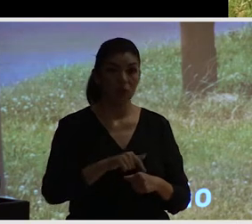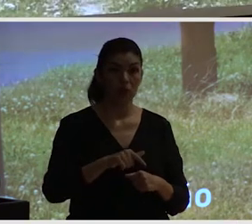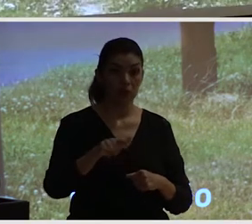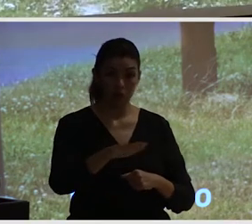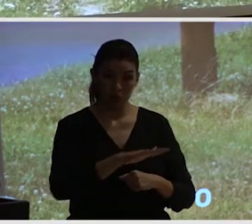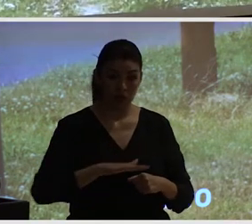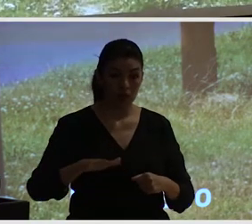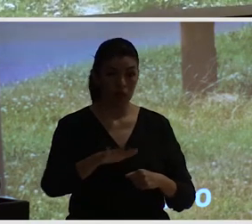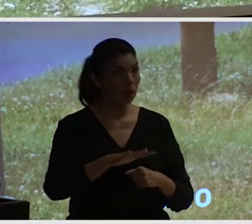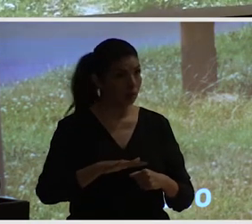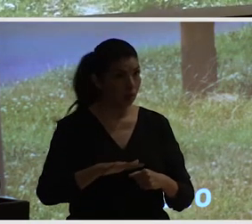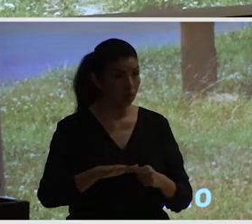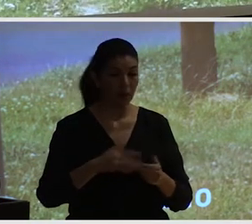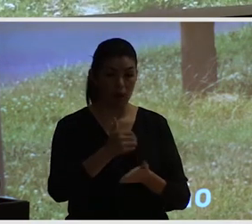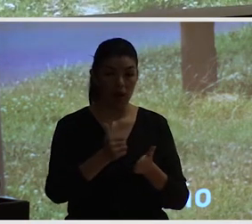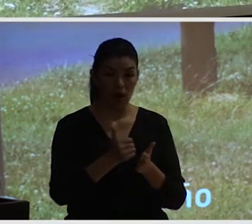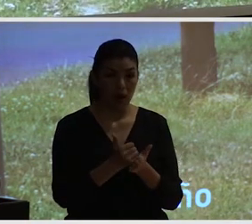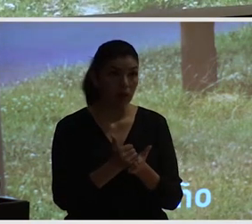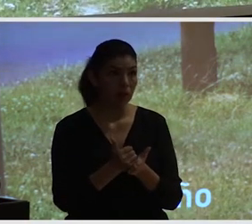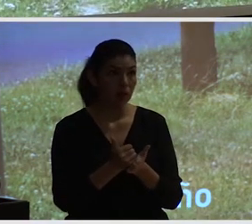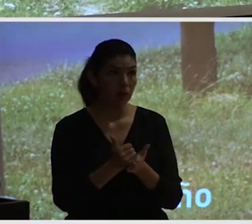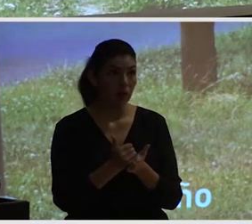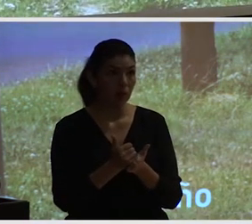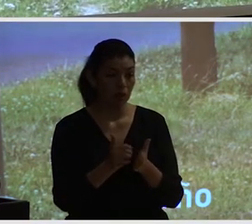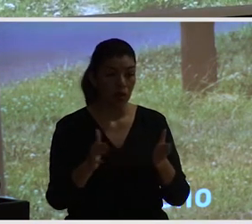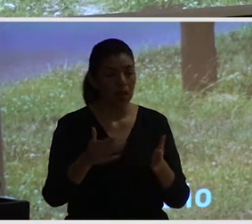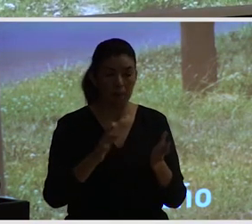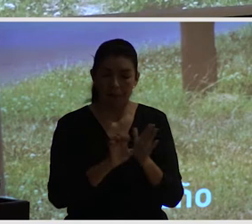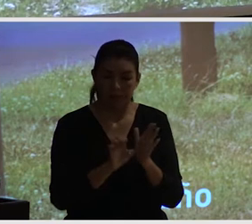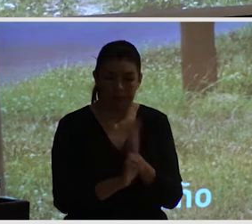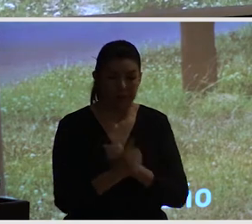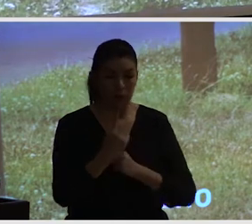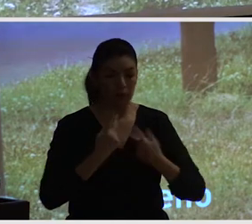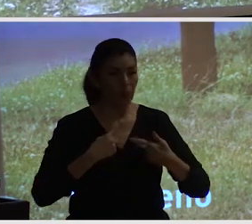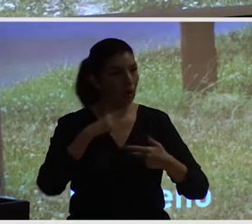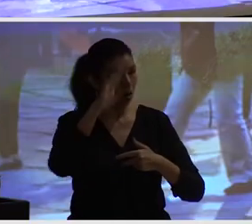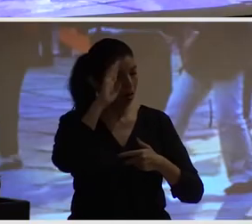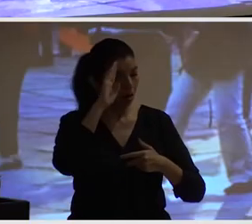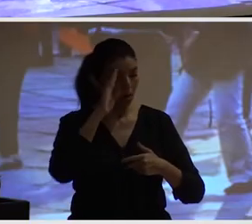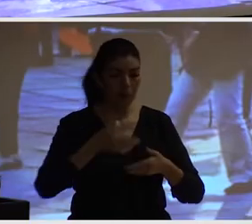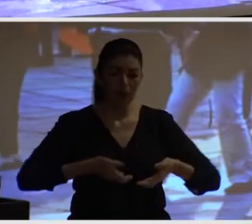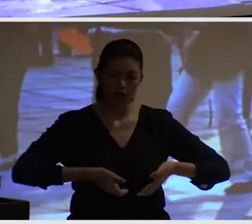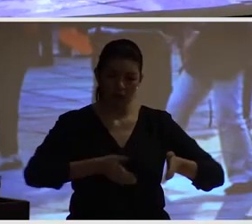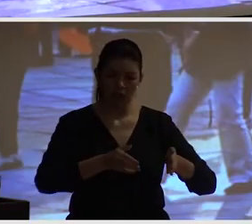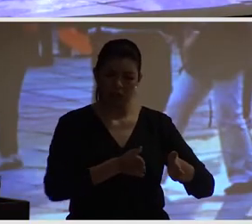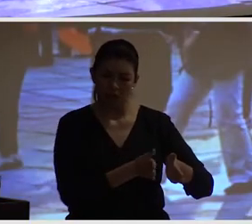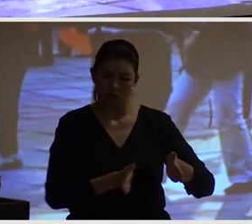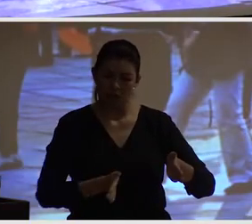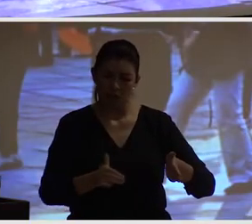de cómo quien lo ha diseñado pensaba que tenía que ser. Y nosotros estamos